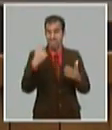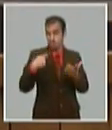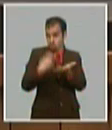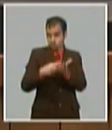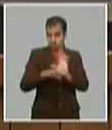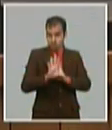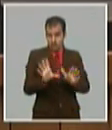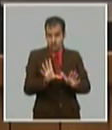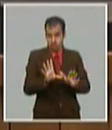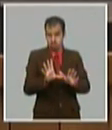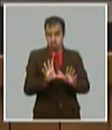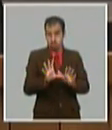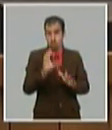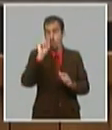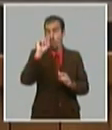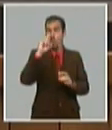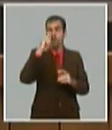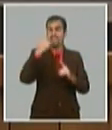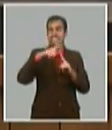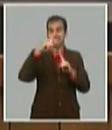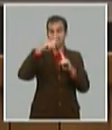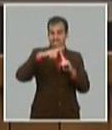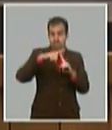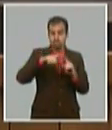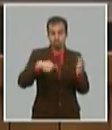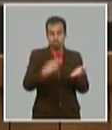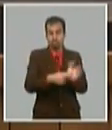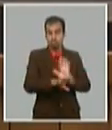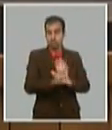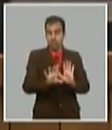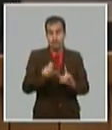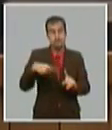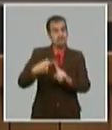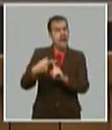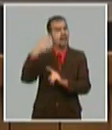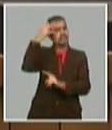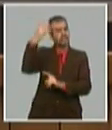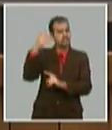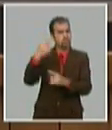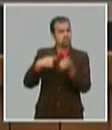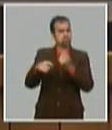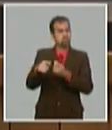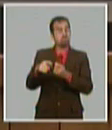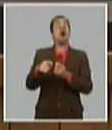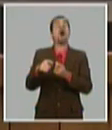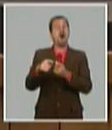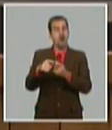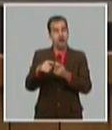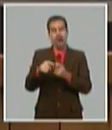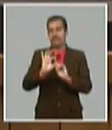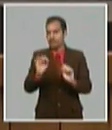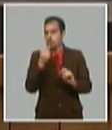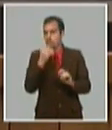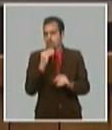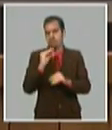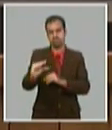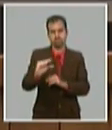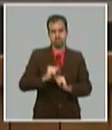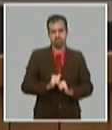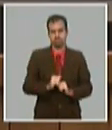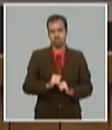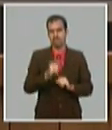el dueño que en este caso es el Estado en la empresa estatal y bueno la reserva la tiene que constituir que ustedes conocen en una legislación de